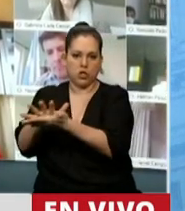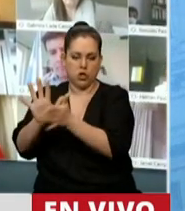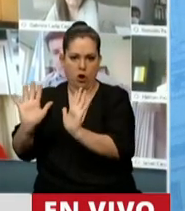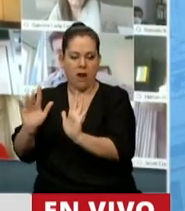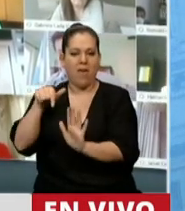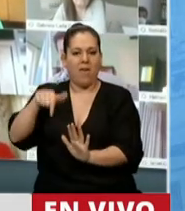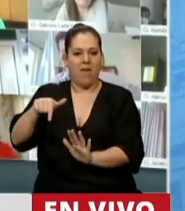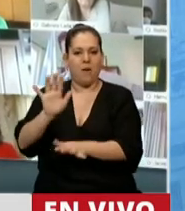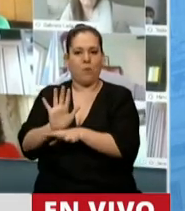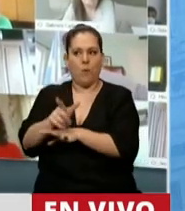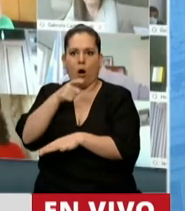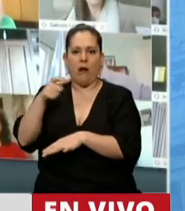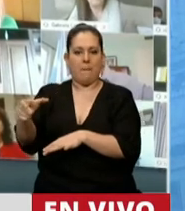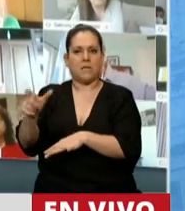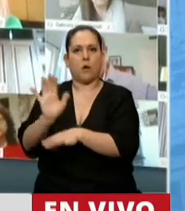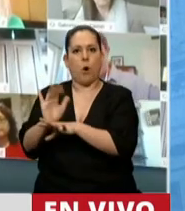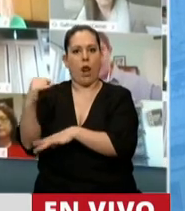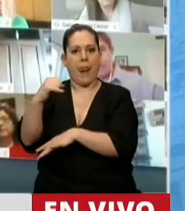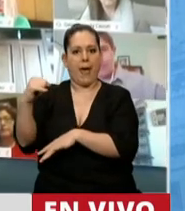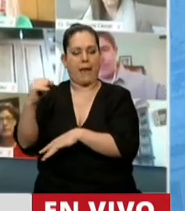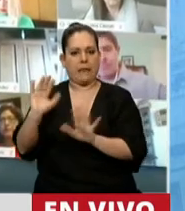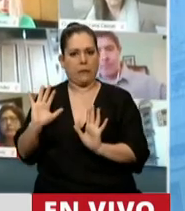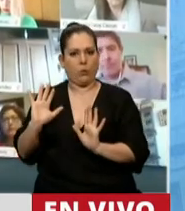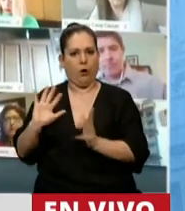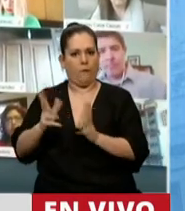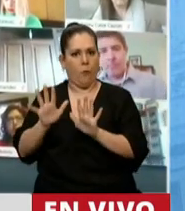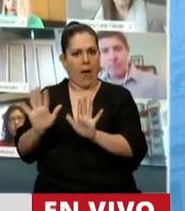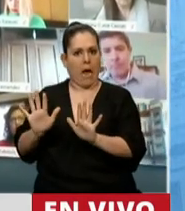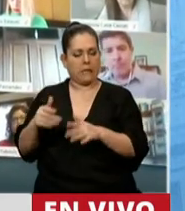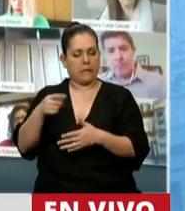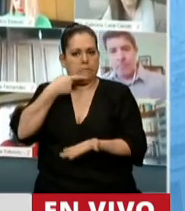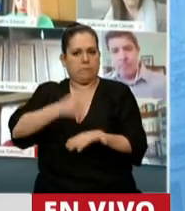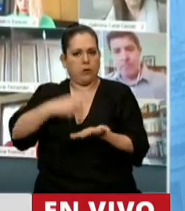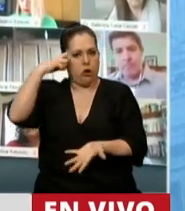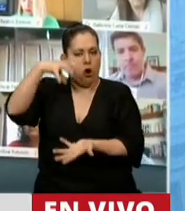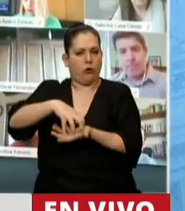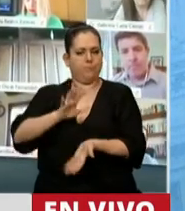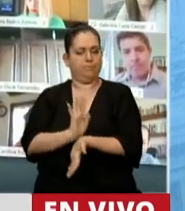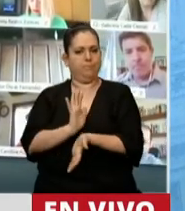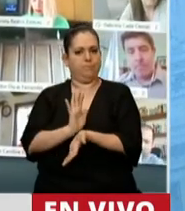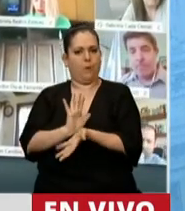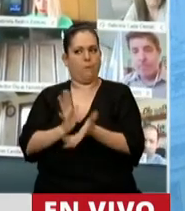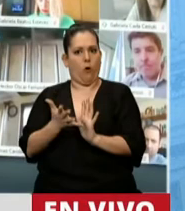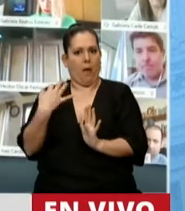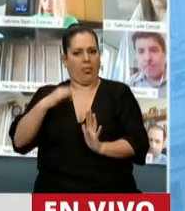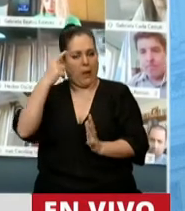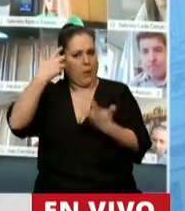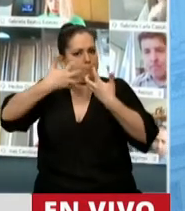muy negativa, muy negativa la que estamos dando y la que creo que debemos reflexionar.